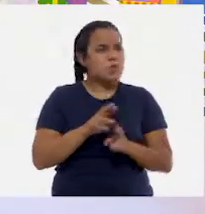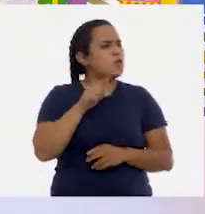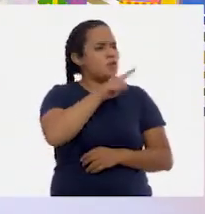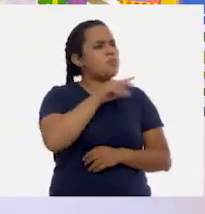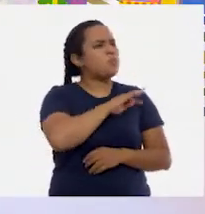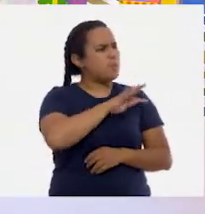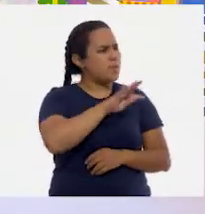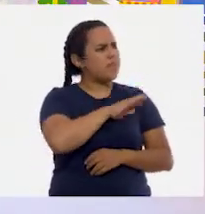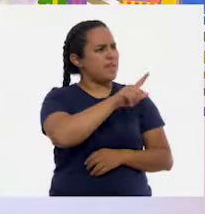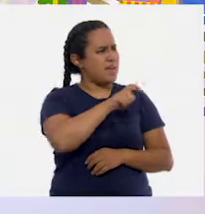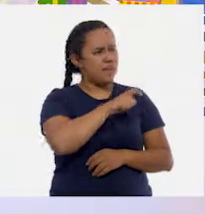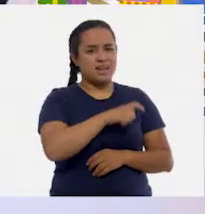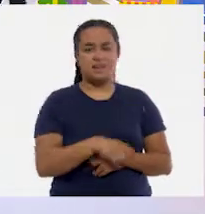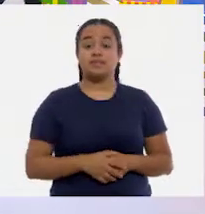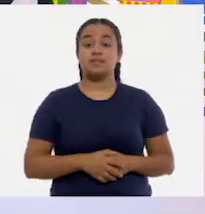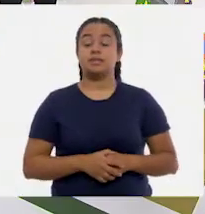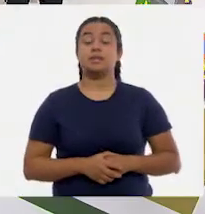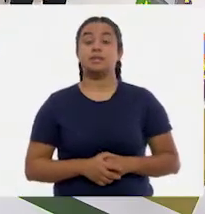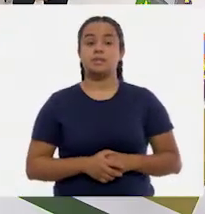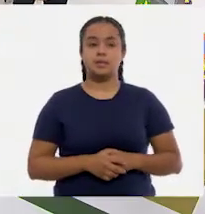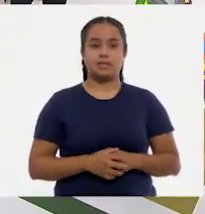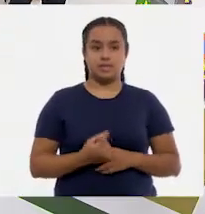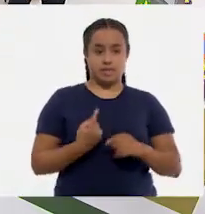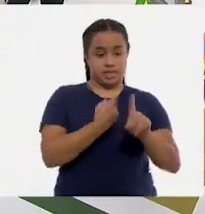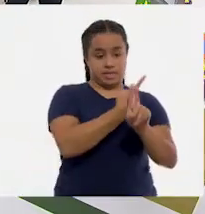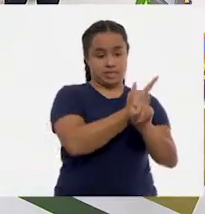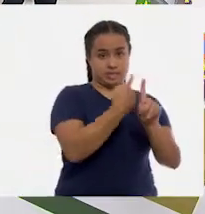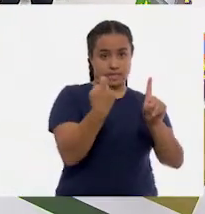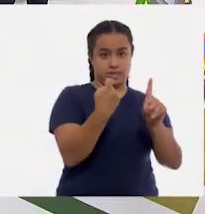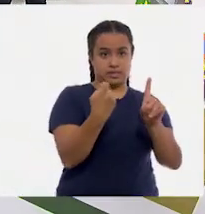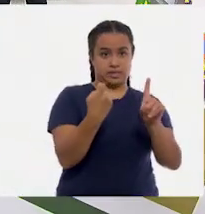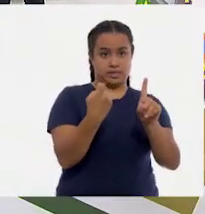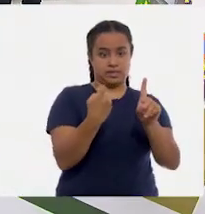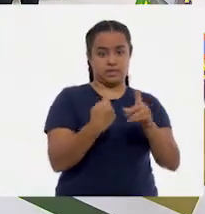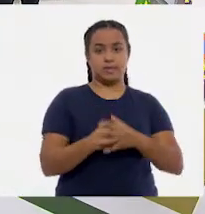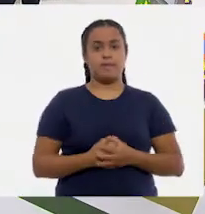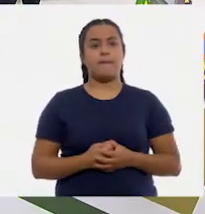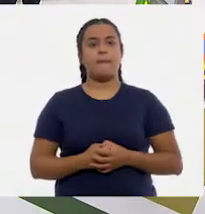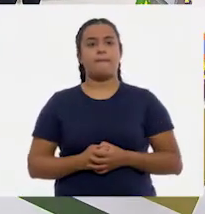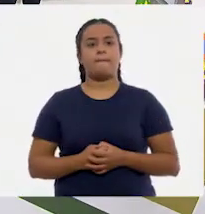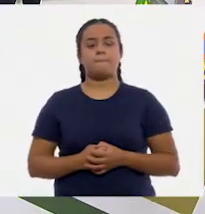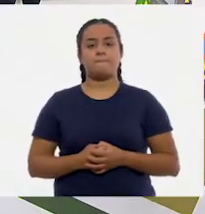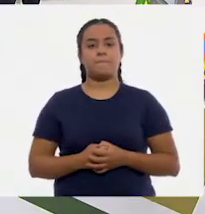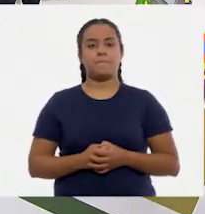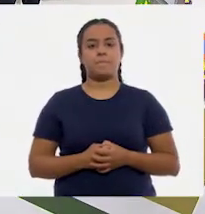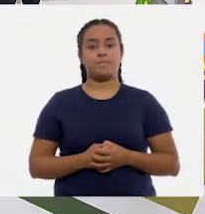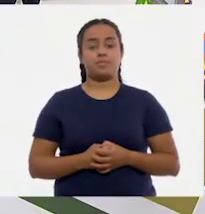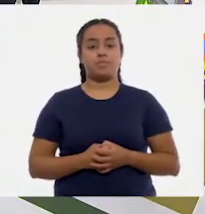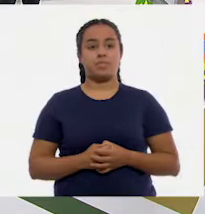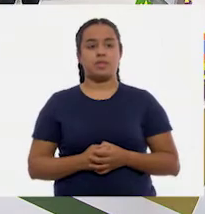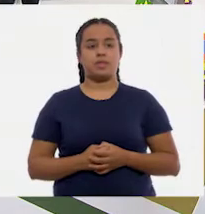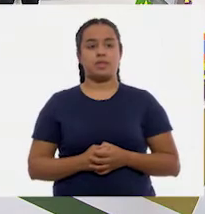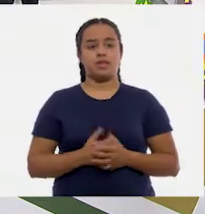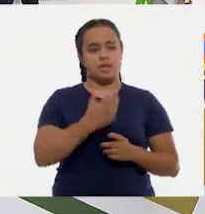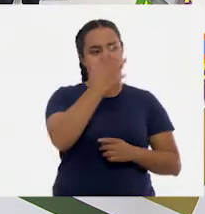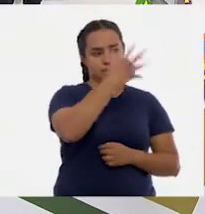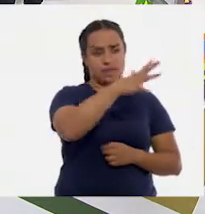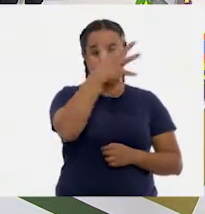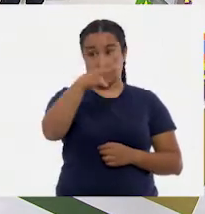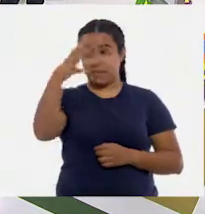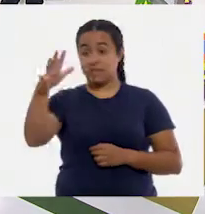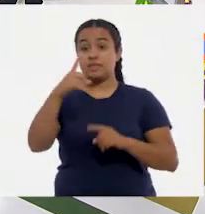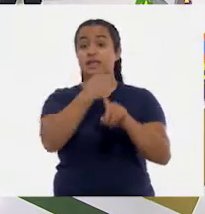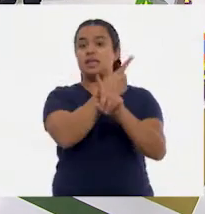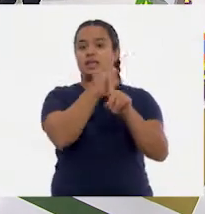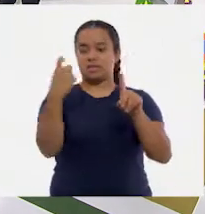tú puedes, Ale. A ver. Vamos a empezar en el cien. ¿Y entonces? ¿Y te parece si vamos de diez en diez para llegar a ciento